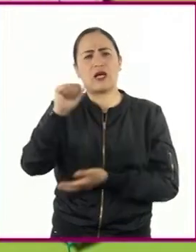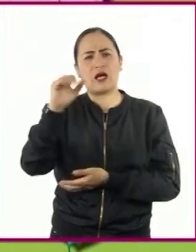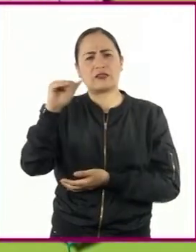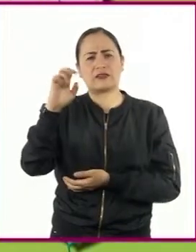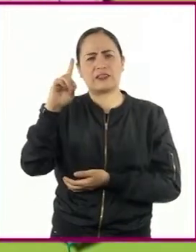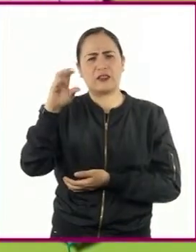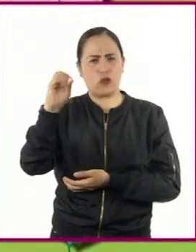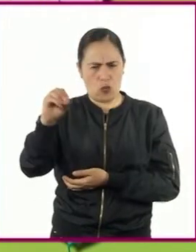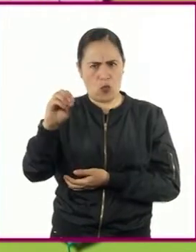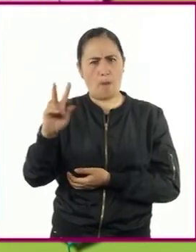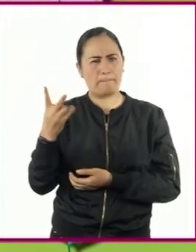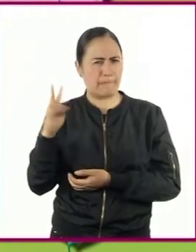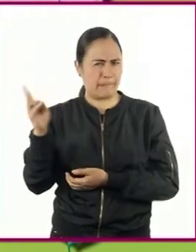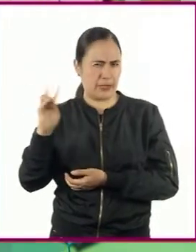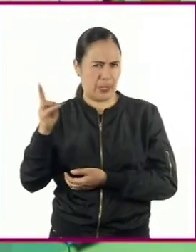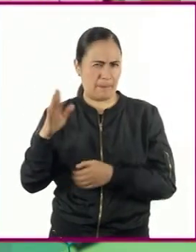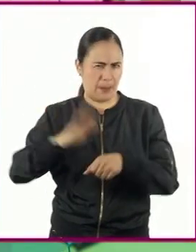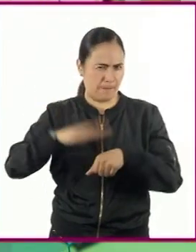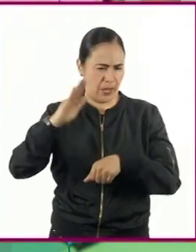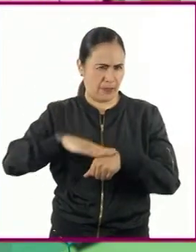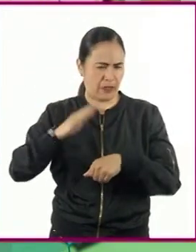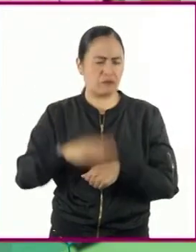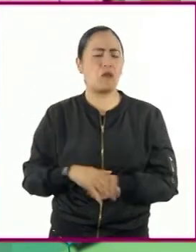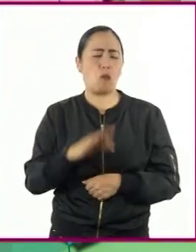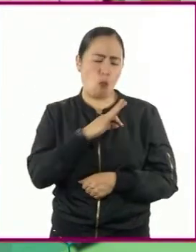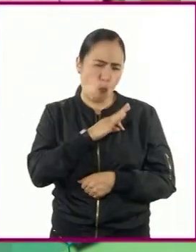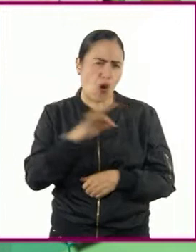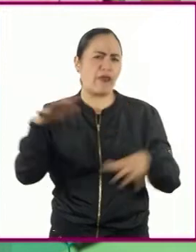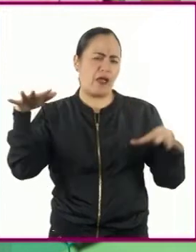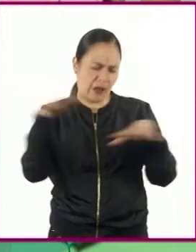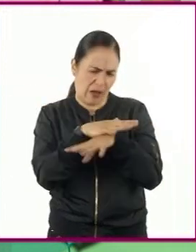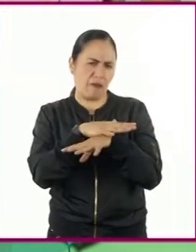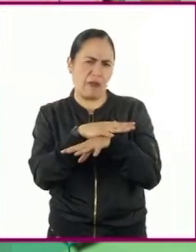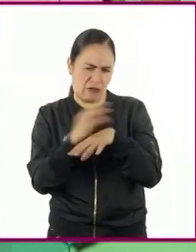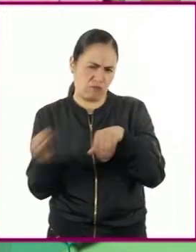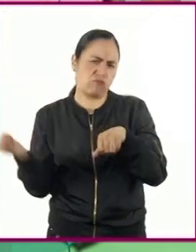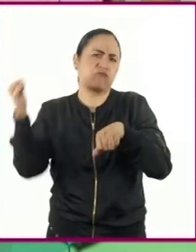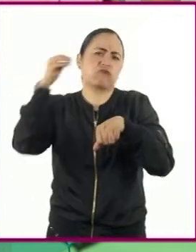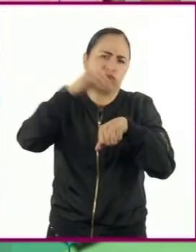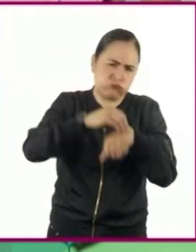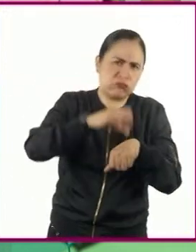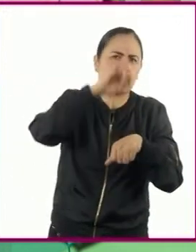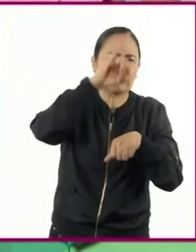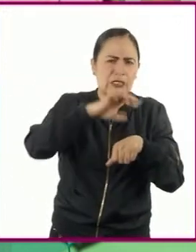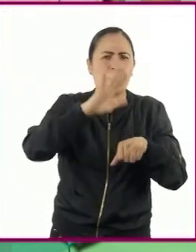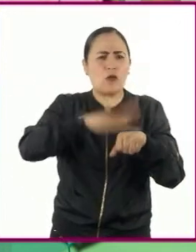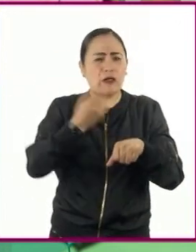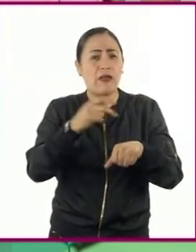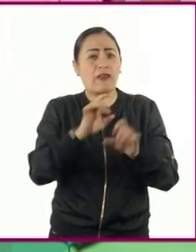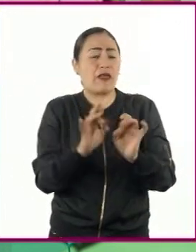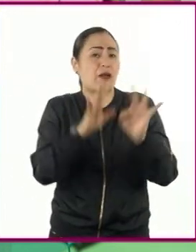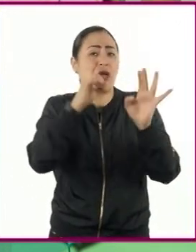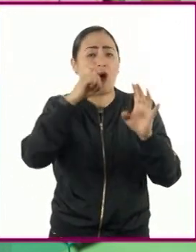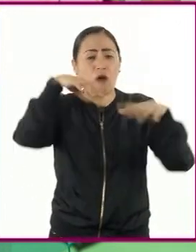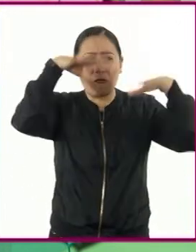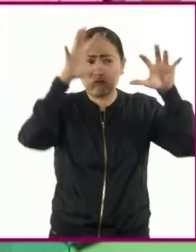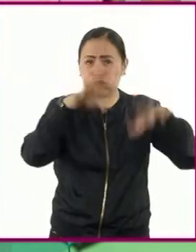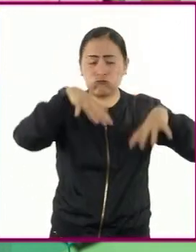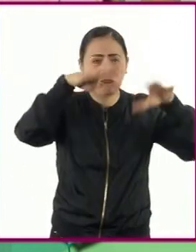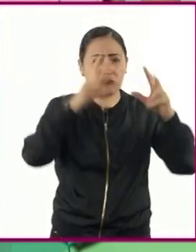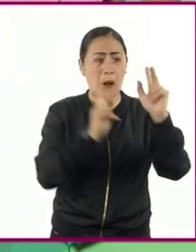y otras vitaminas. Se requiere modificar porque si se presentan sequías, la planta disminuye su